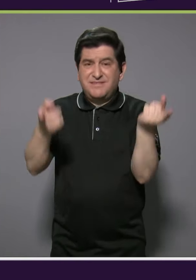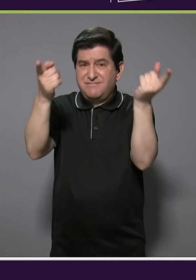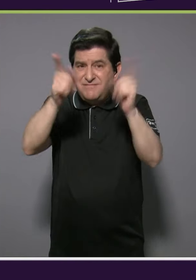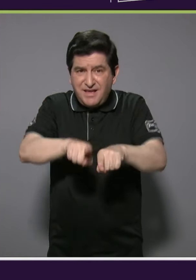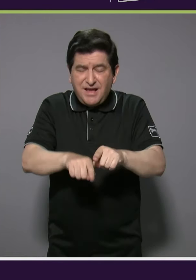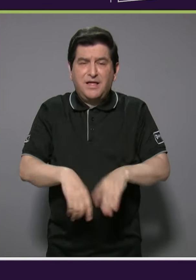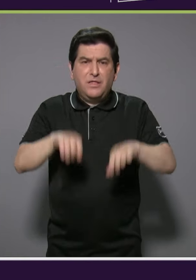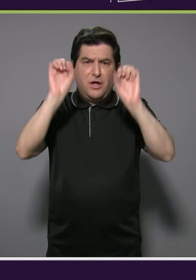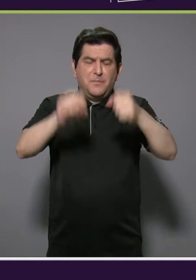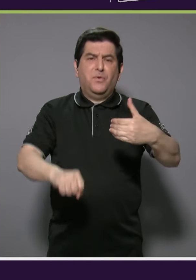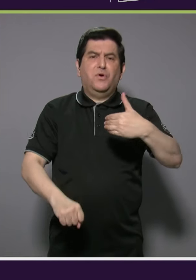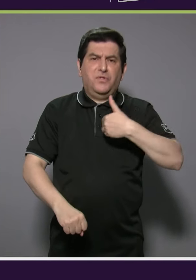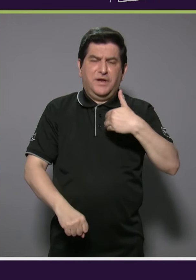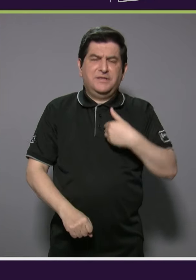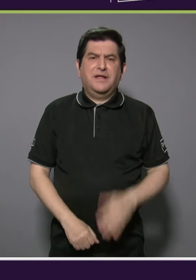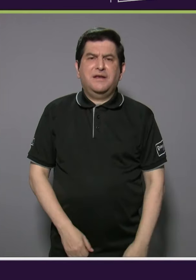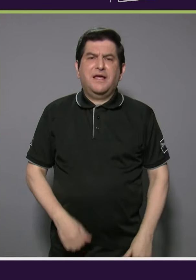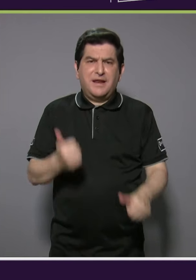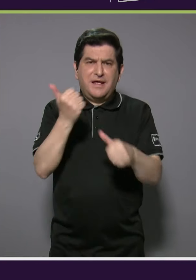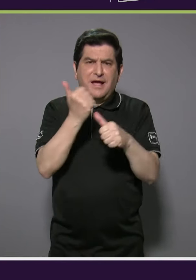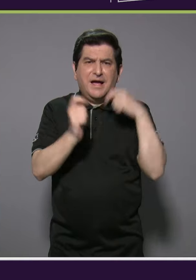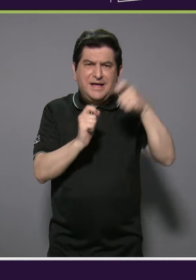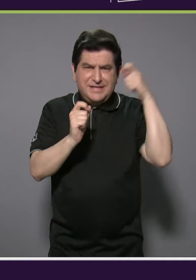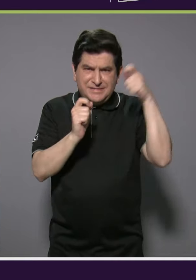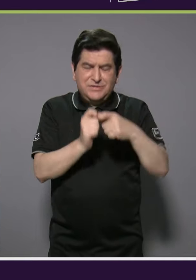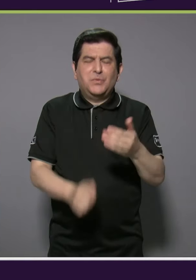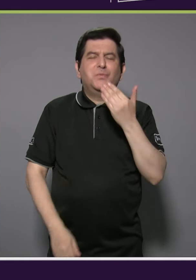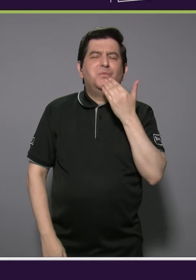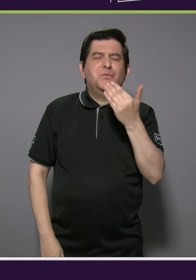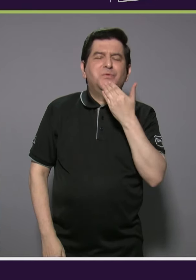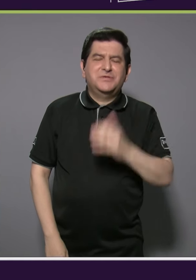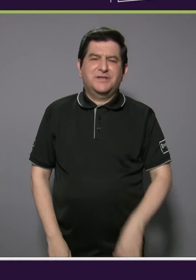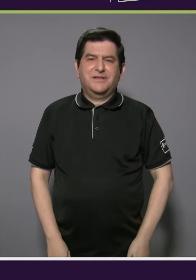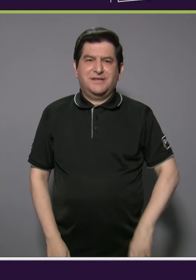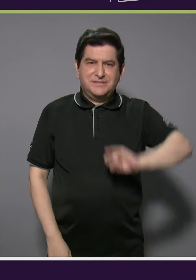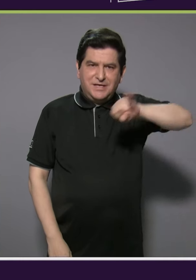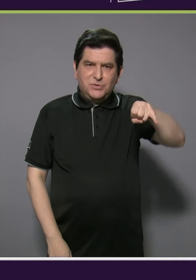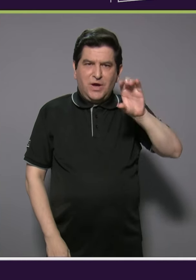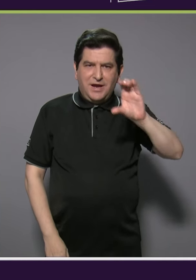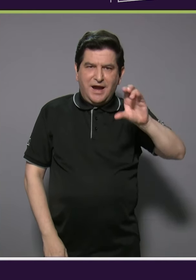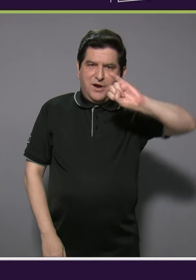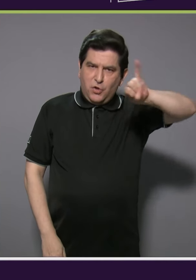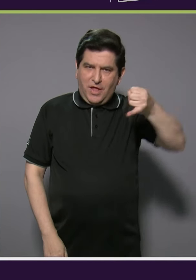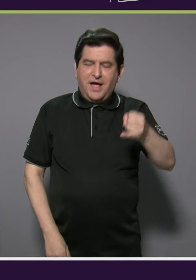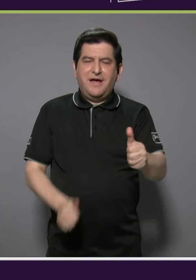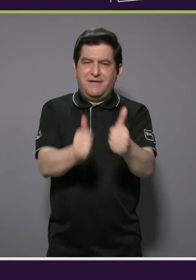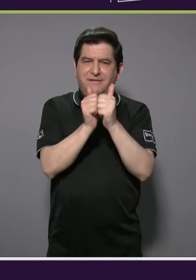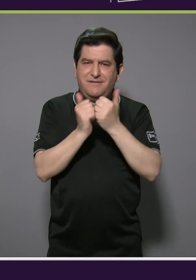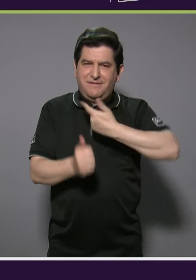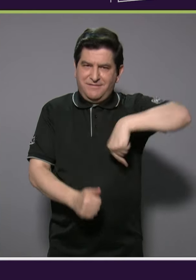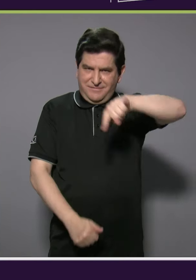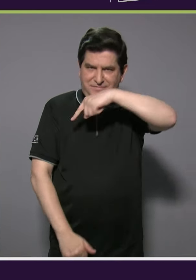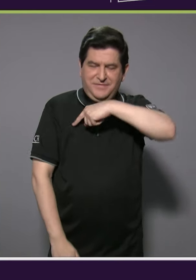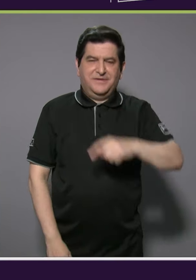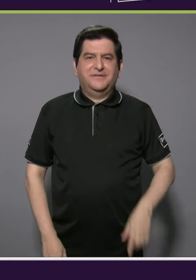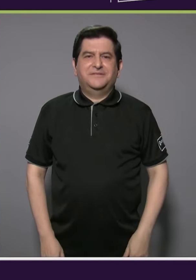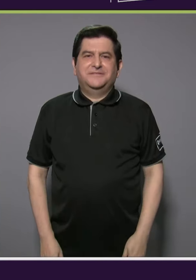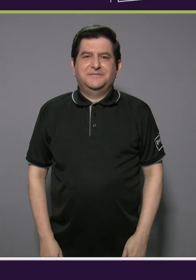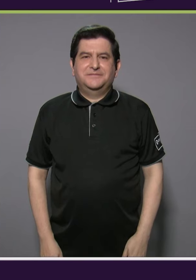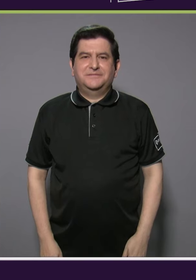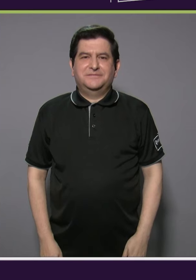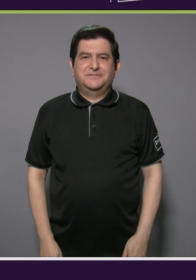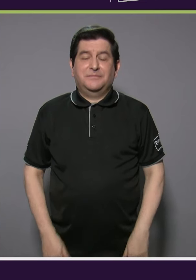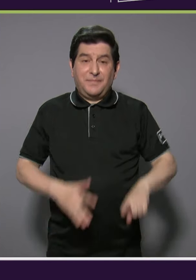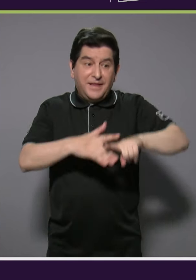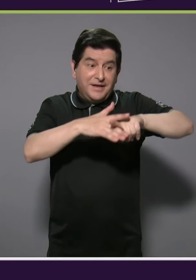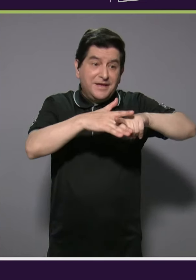para que puedan recibir la asesoría específica, pero le agradecemos mucho, Juan Carlos, que nos haya acompañado y hecho esta